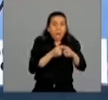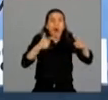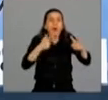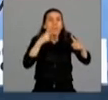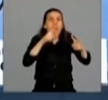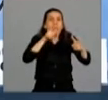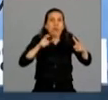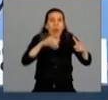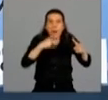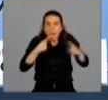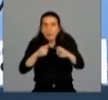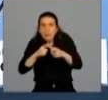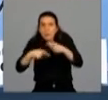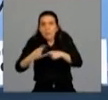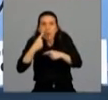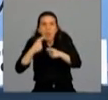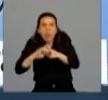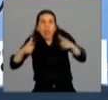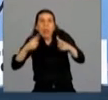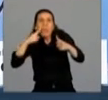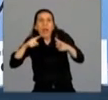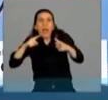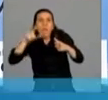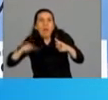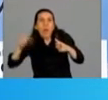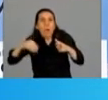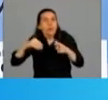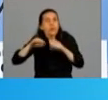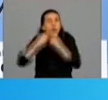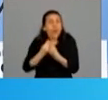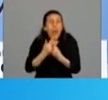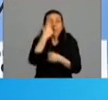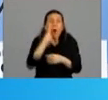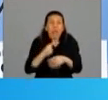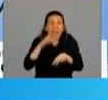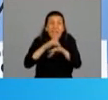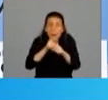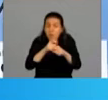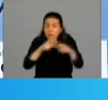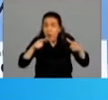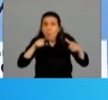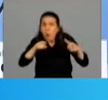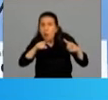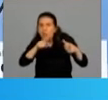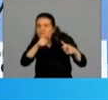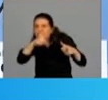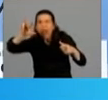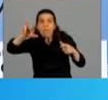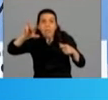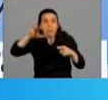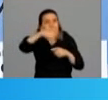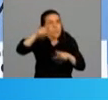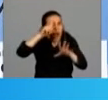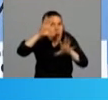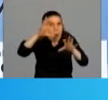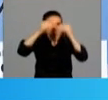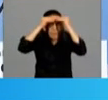En estos últimos 15 días se triplicó la cantidad de casos diarios. Quiero que recuerden este número,